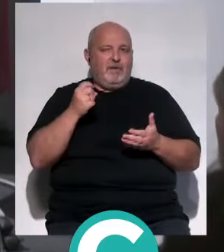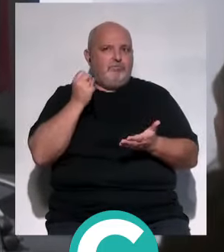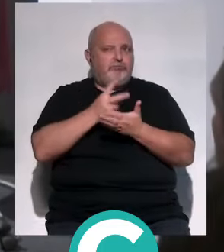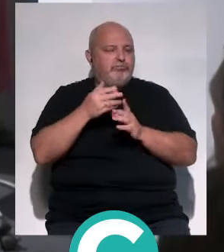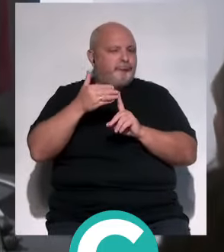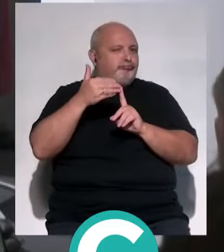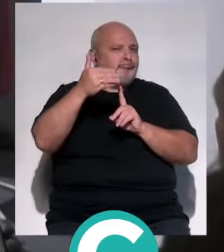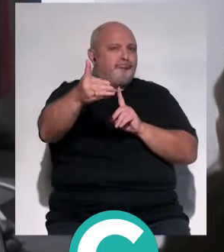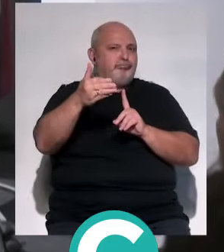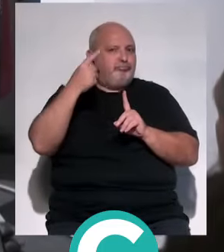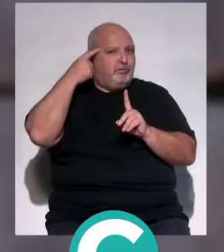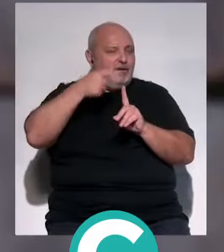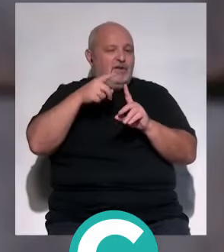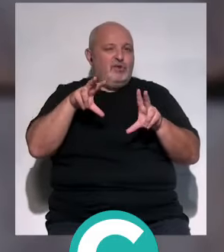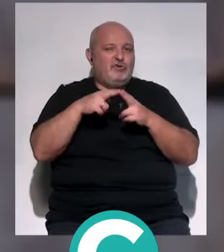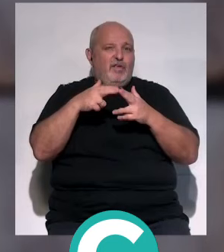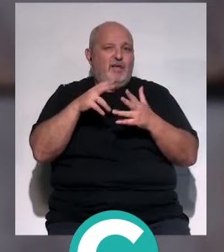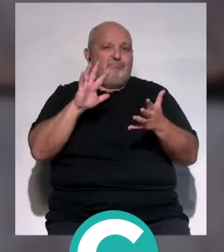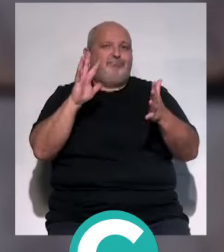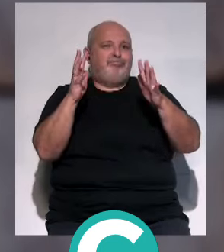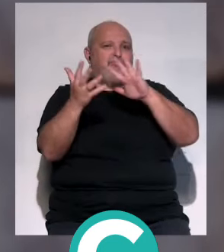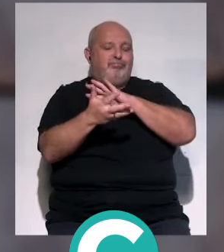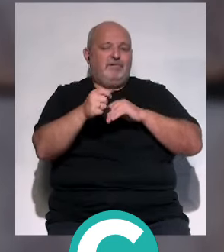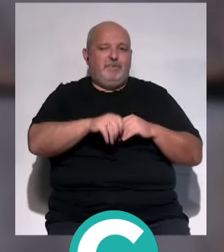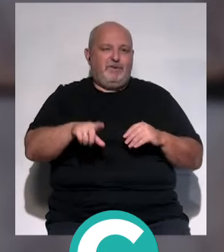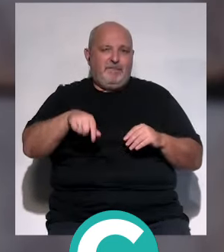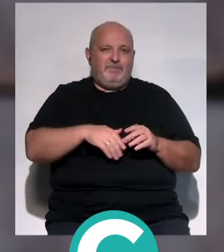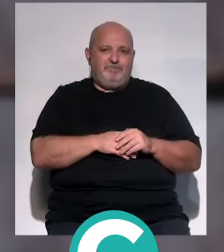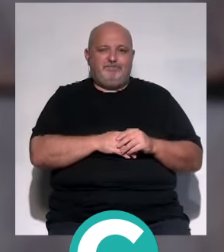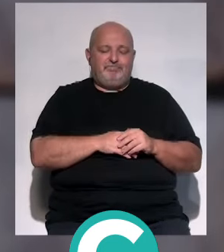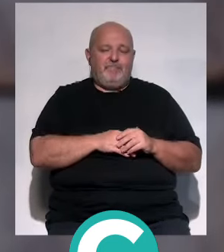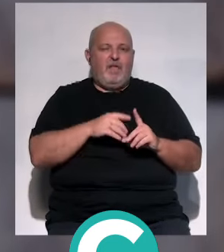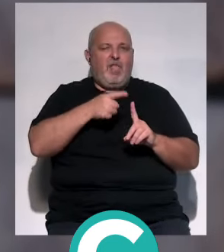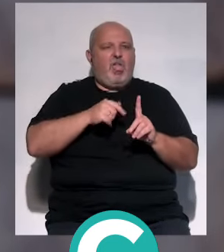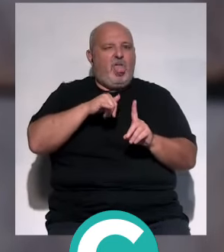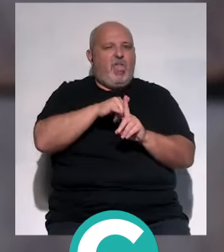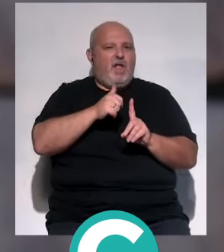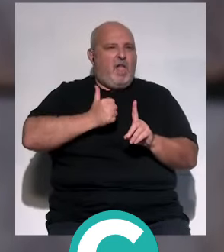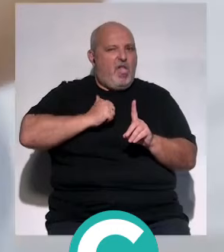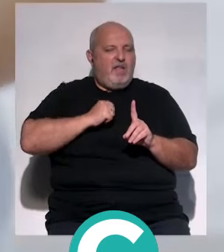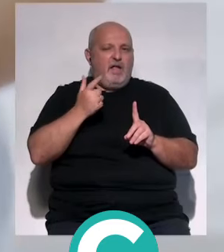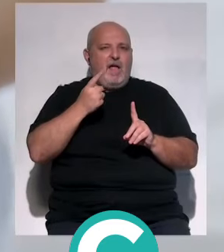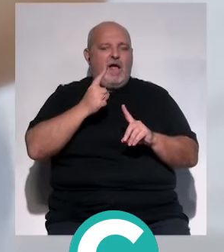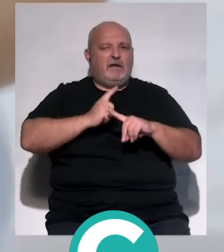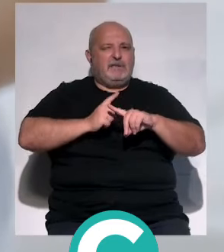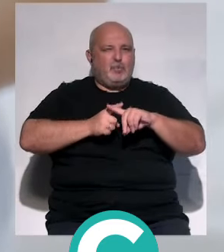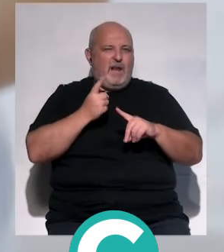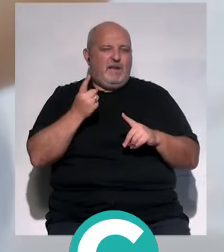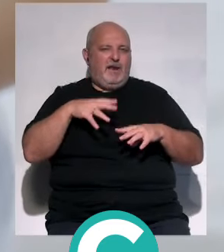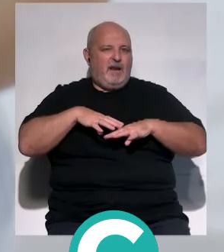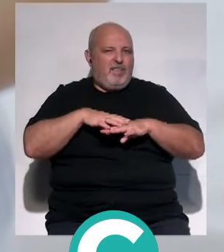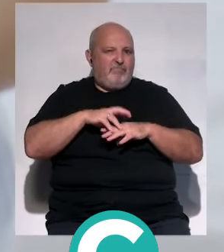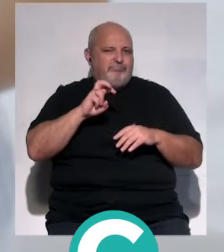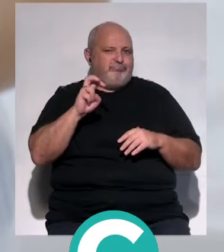desafíos a los que se enfrenta la sociedad y especialmente los menores. El ciberacoso y los abusos sexuales en la red, entre otros